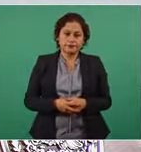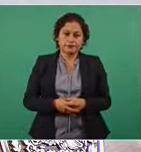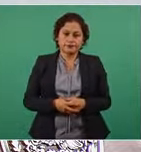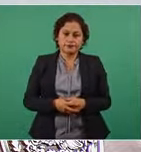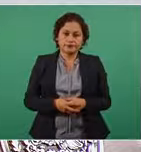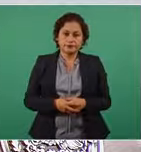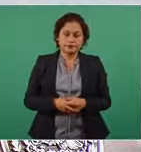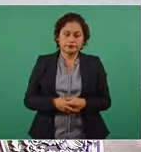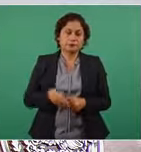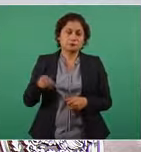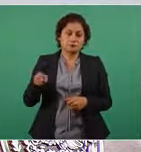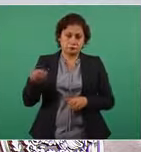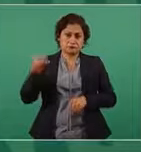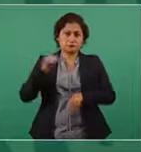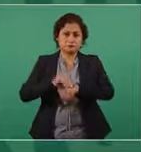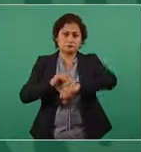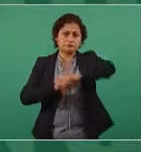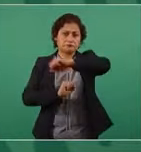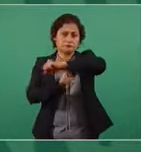ponen con